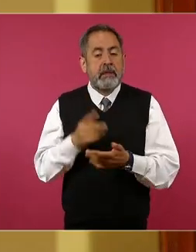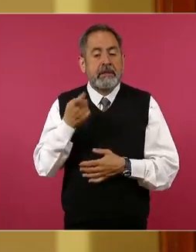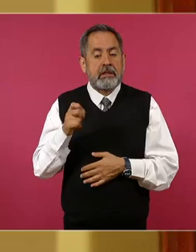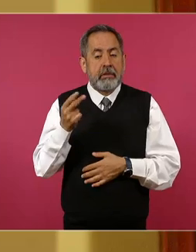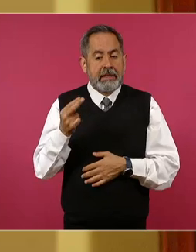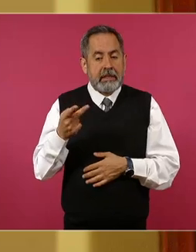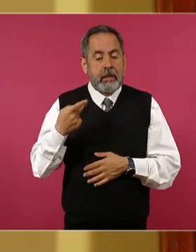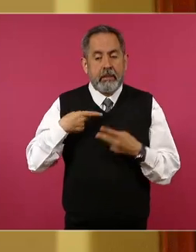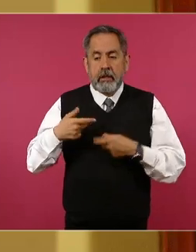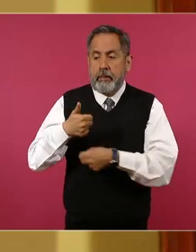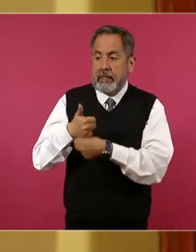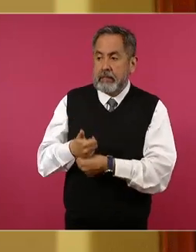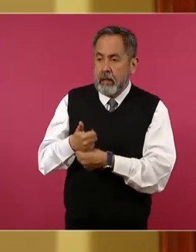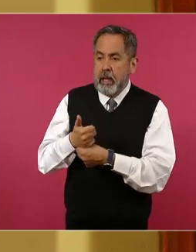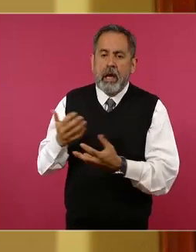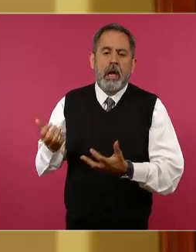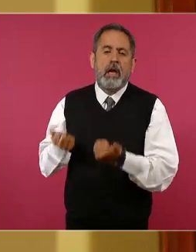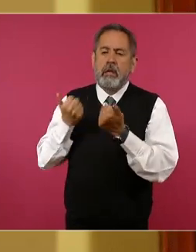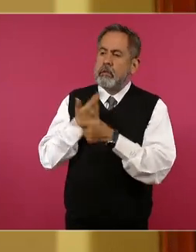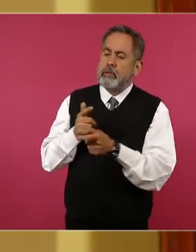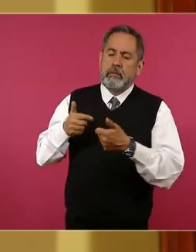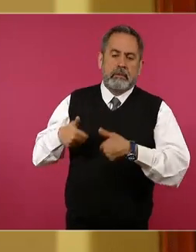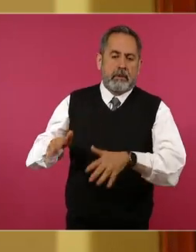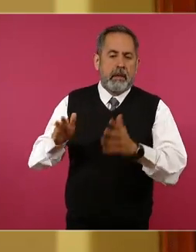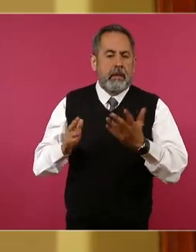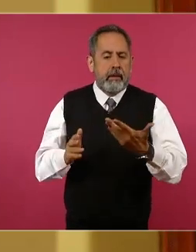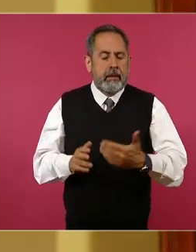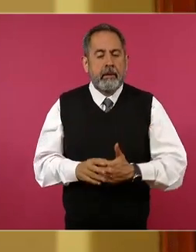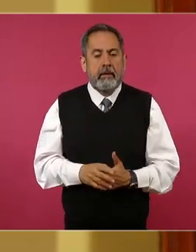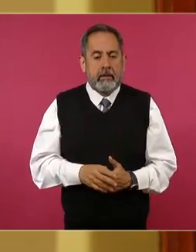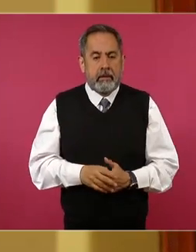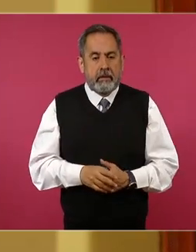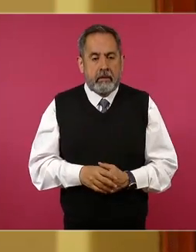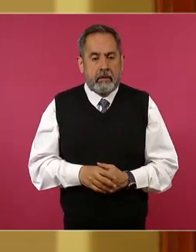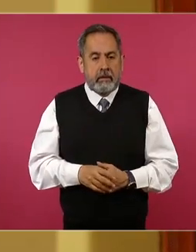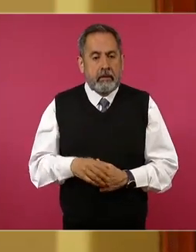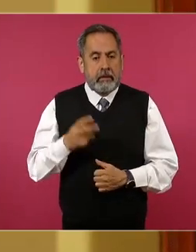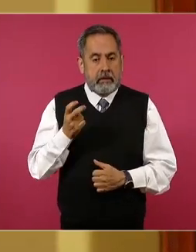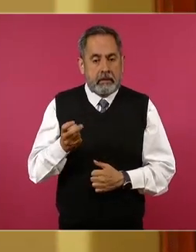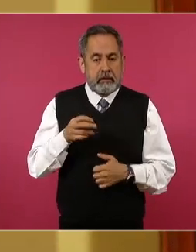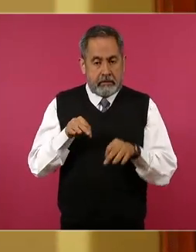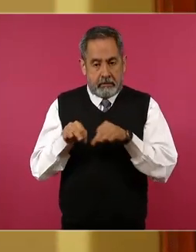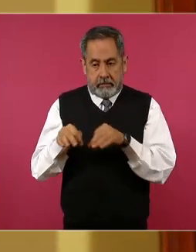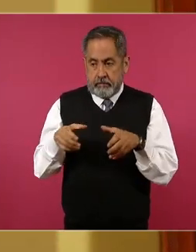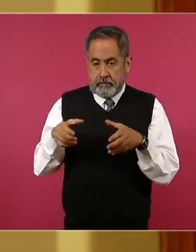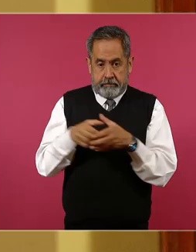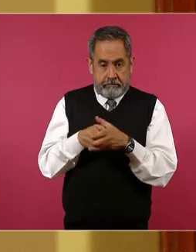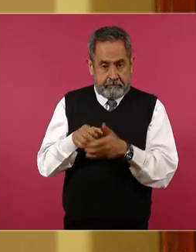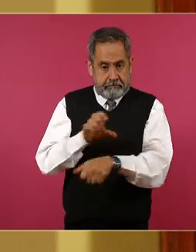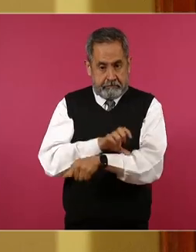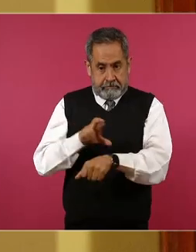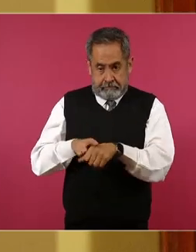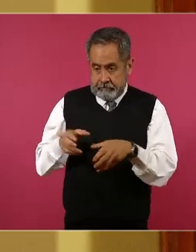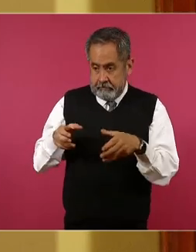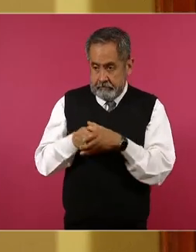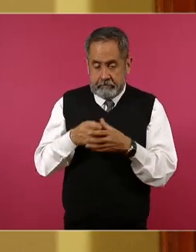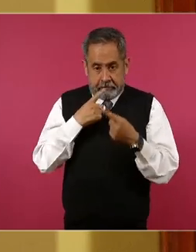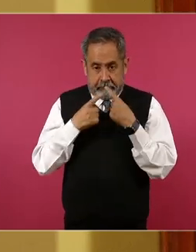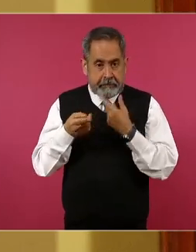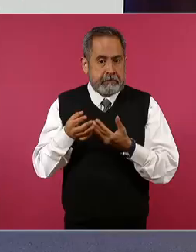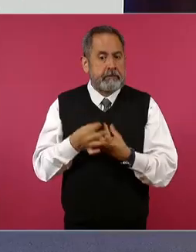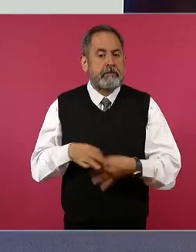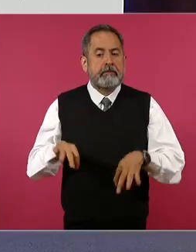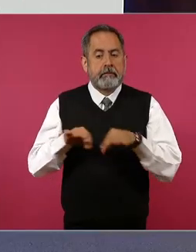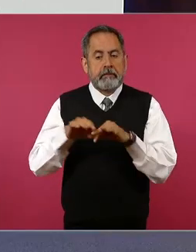víctimas liberadas. Hay que decir que este trabajo de coordinación es muy importante